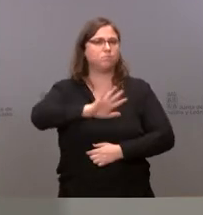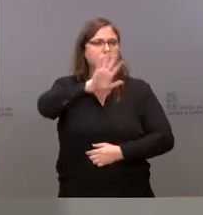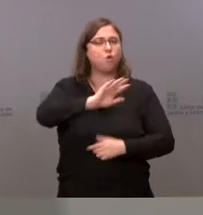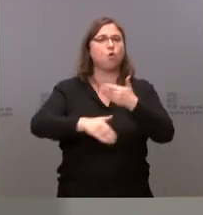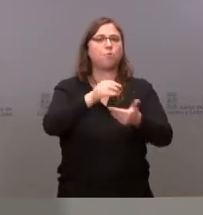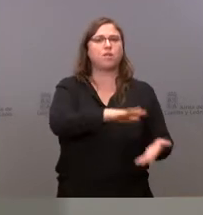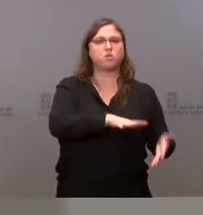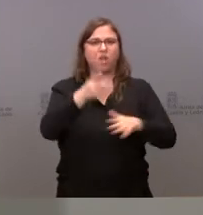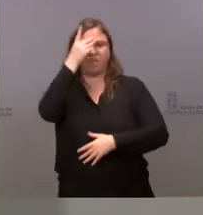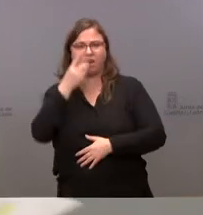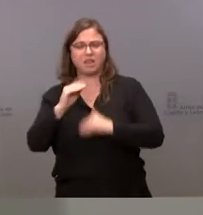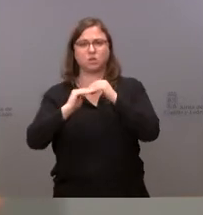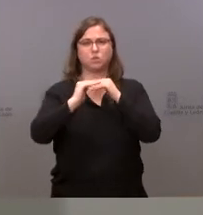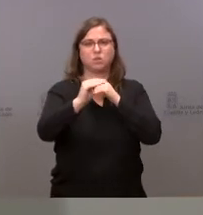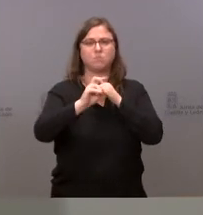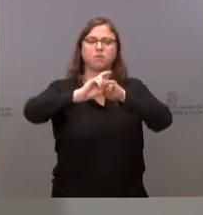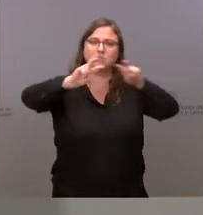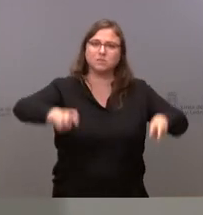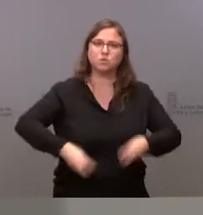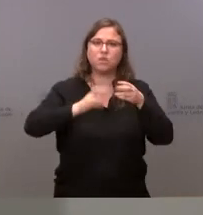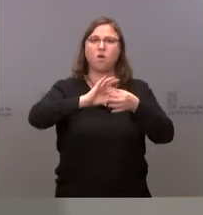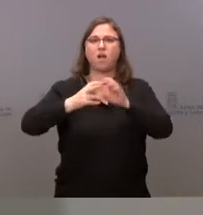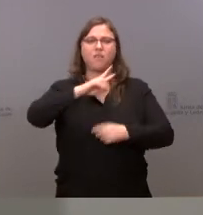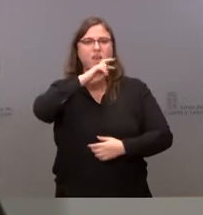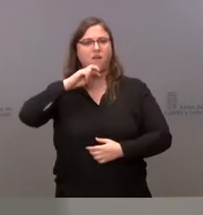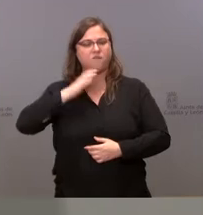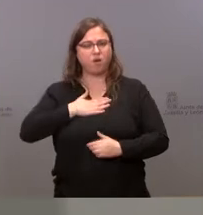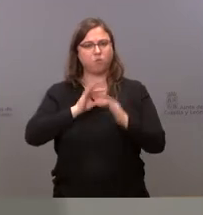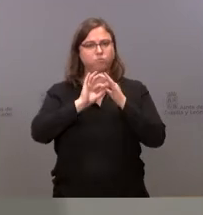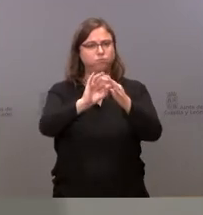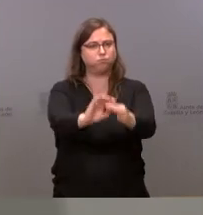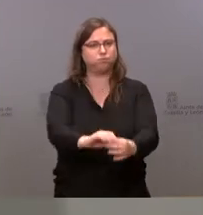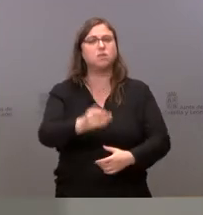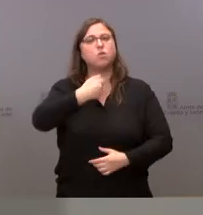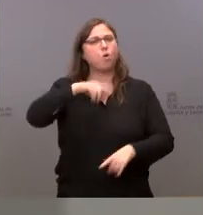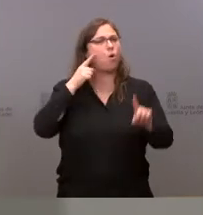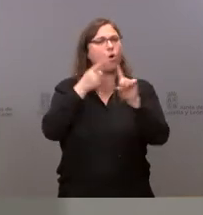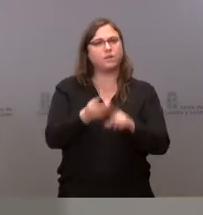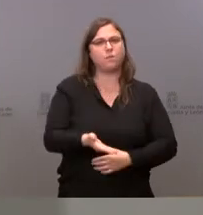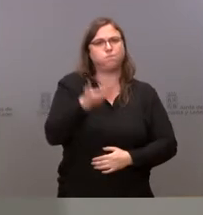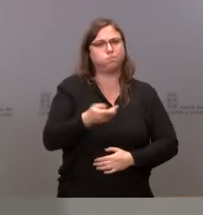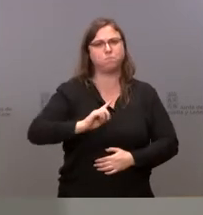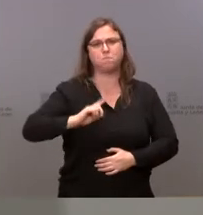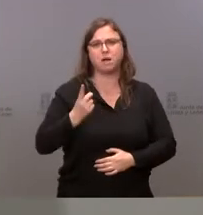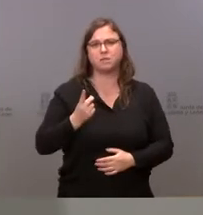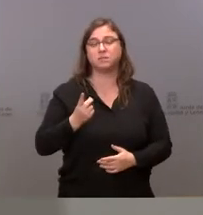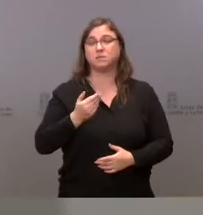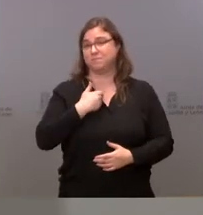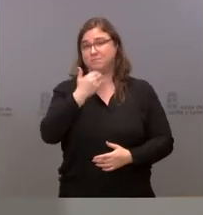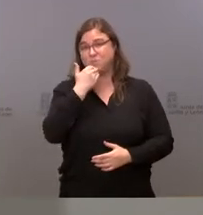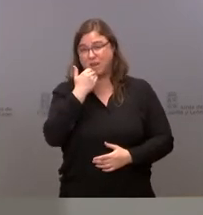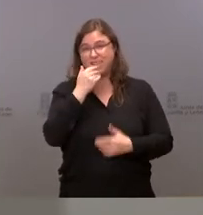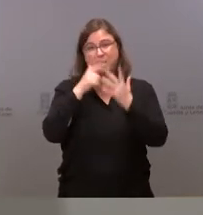la sostenibilidad y la reestructuración de la cadena de valor que estamos apreciando. Entre los objetivos más relevantes y en términos de